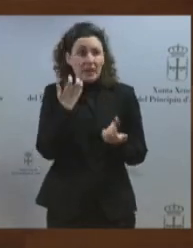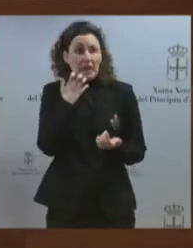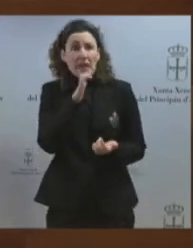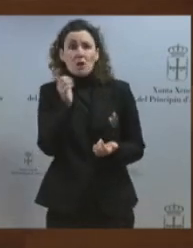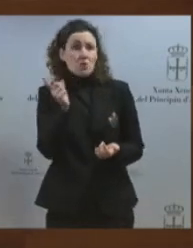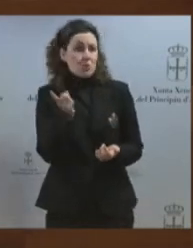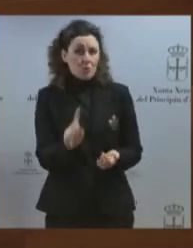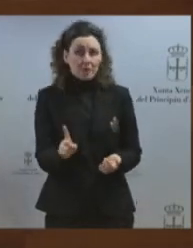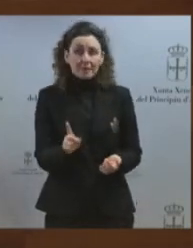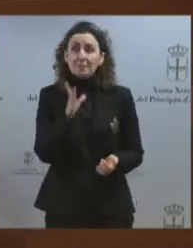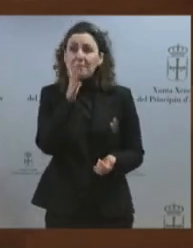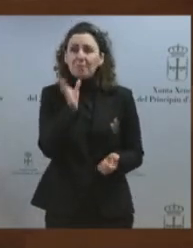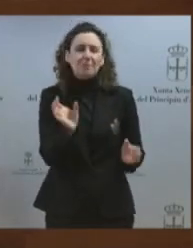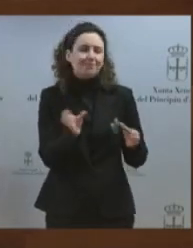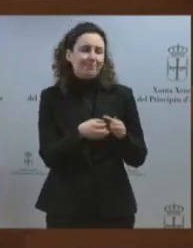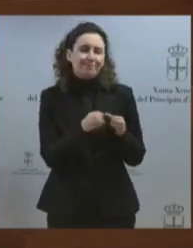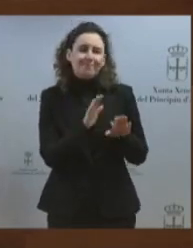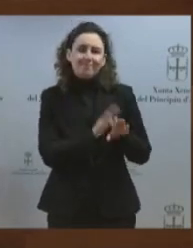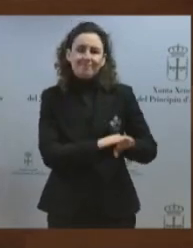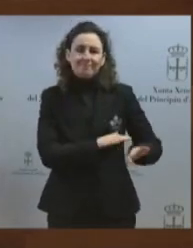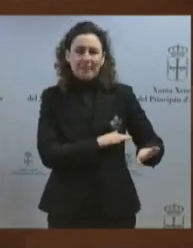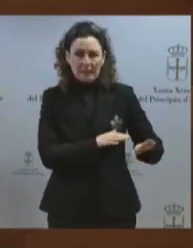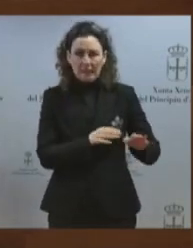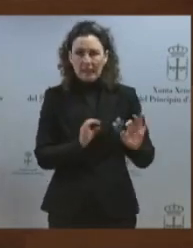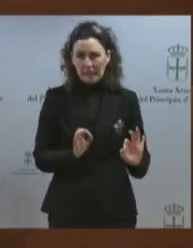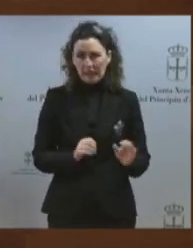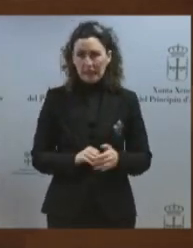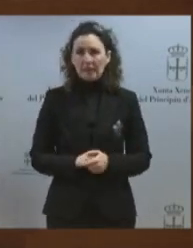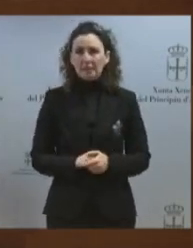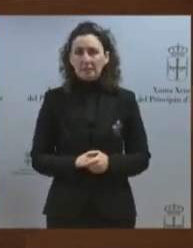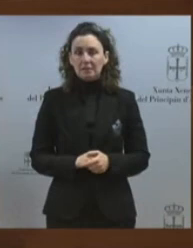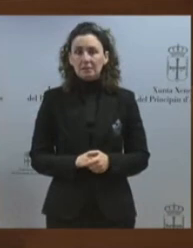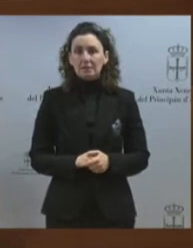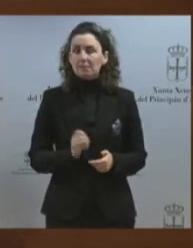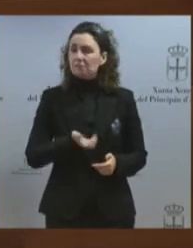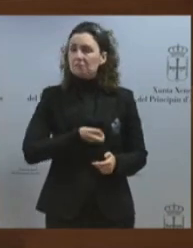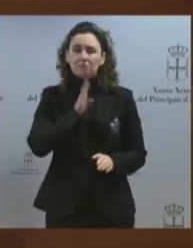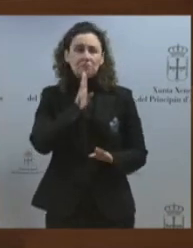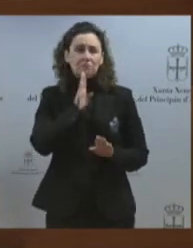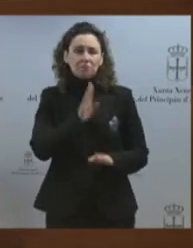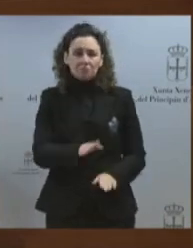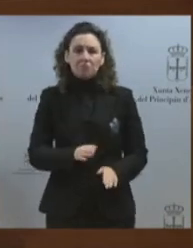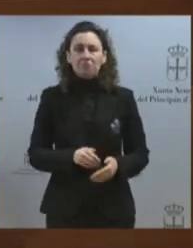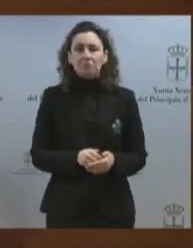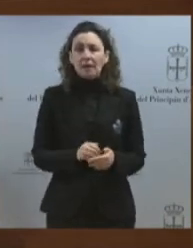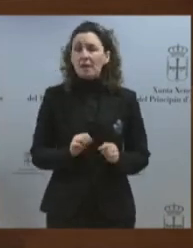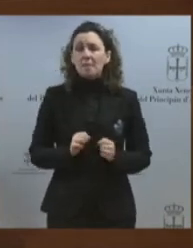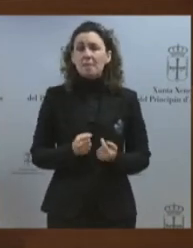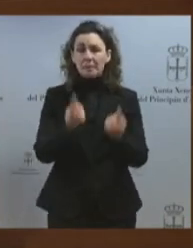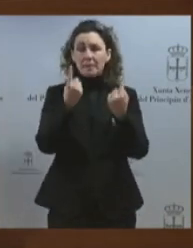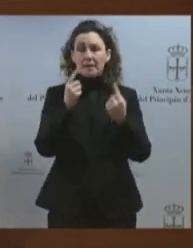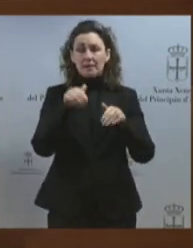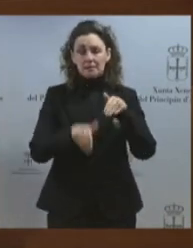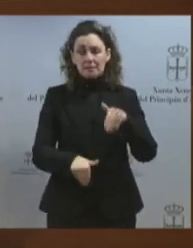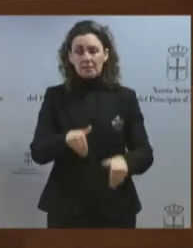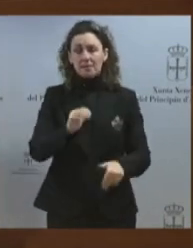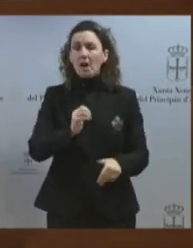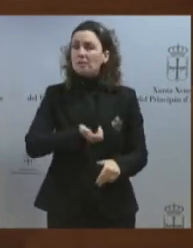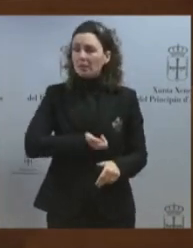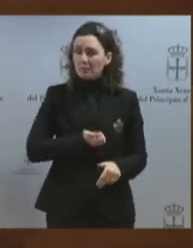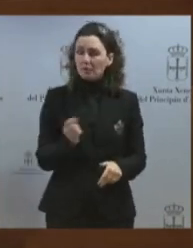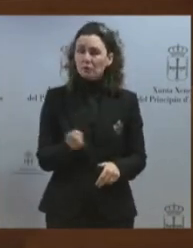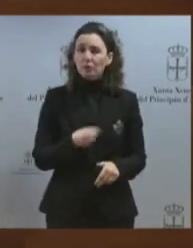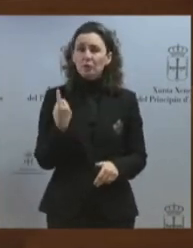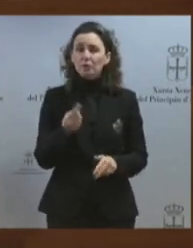mía, claramente municipalista, y que ya en las primeras elecciones de los ayuntamientos llevábamos como eslogan «Quita un cacique